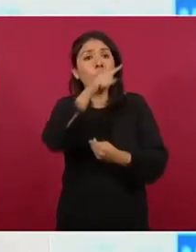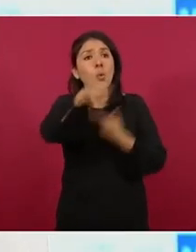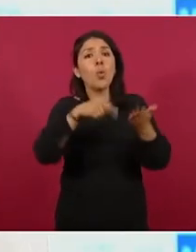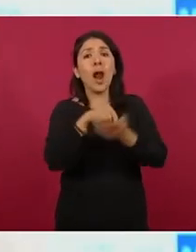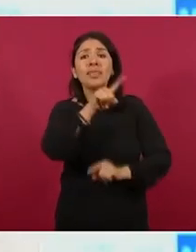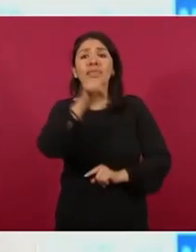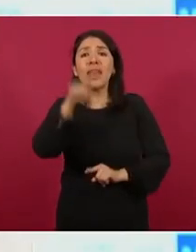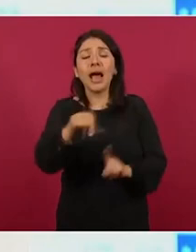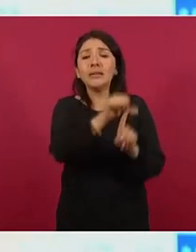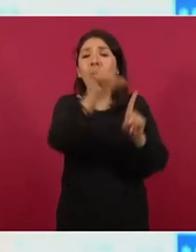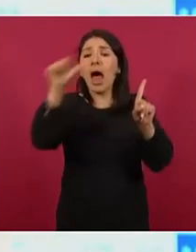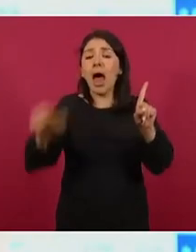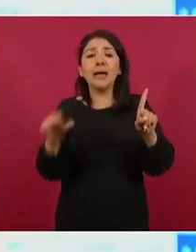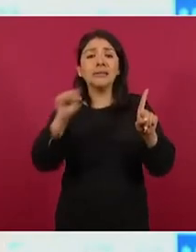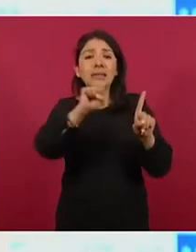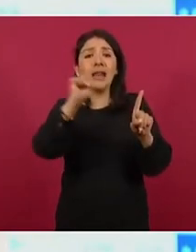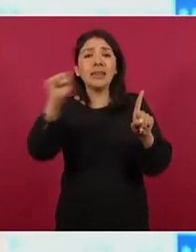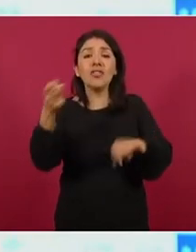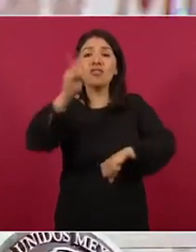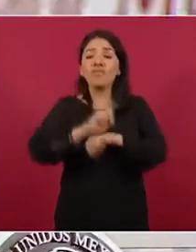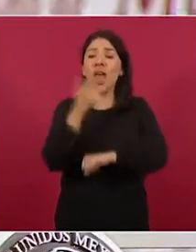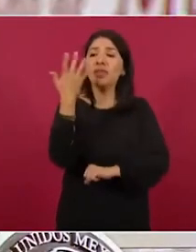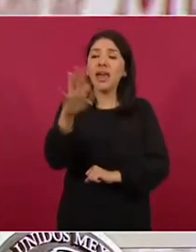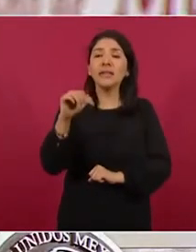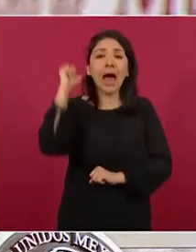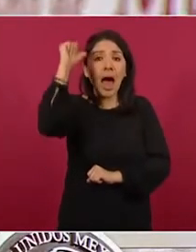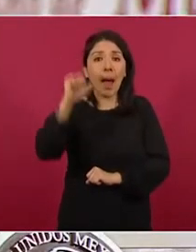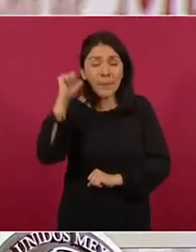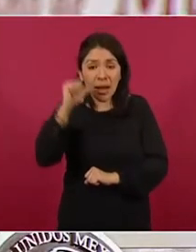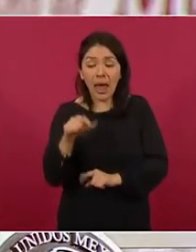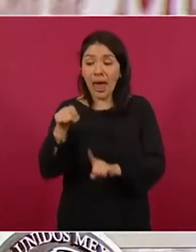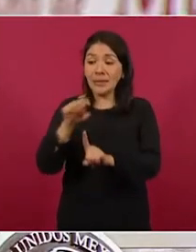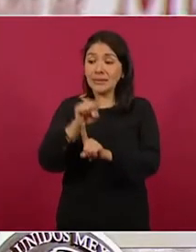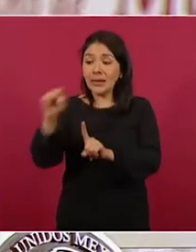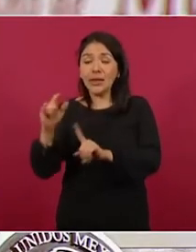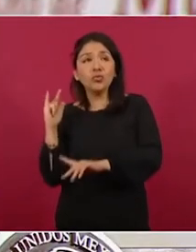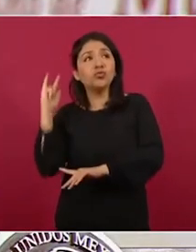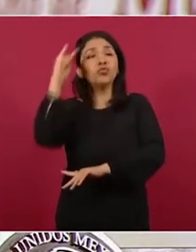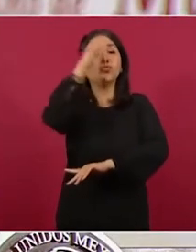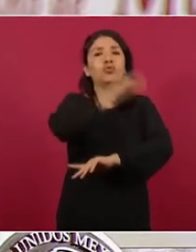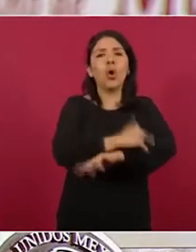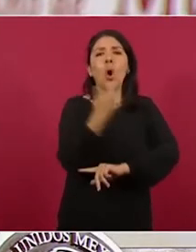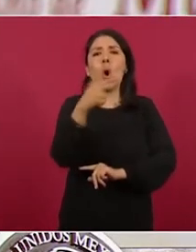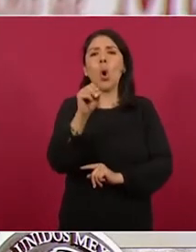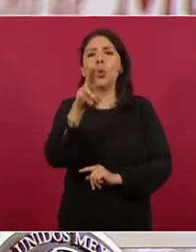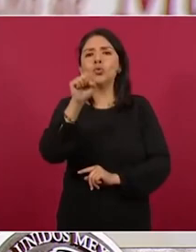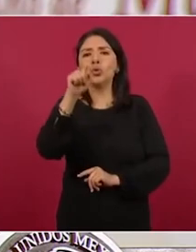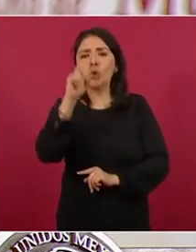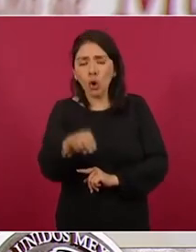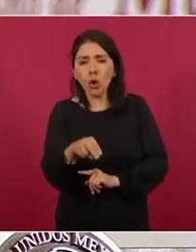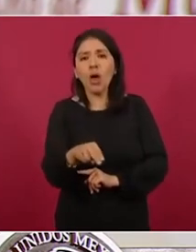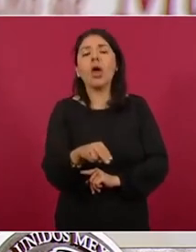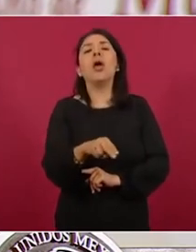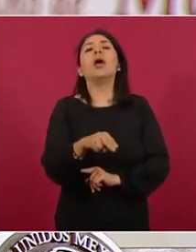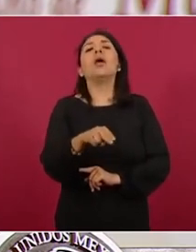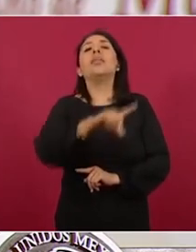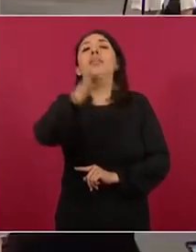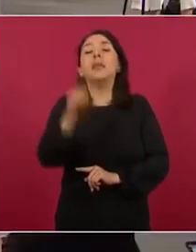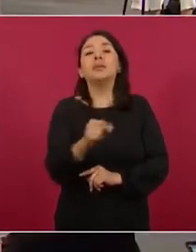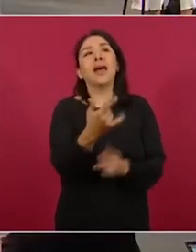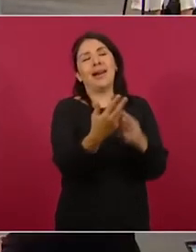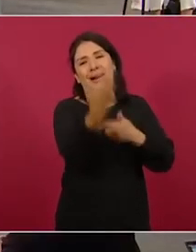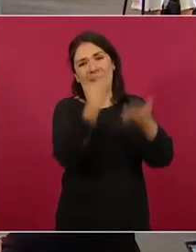Texas a Saltillo el 10 de abril de Saltillo a Houston y de regreso el 13 de abril y el pasado